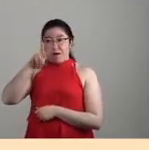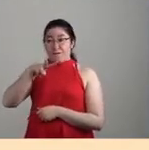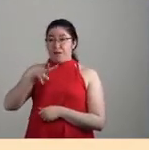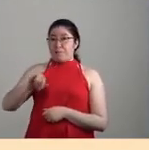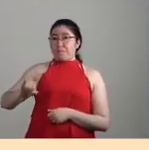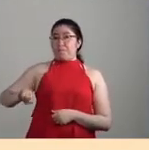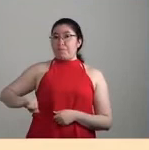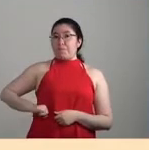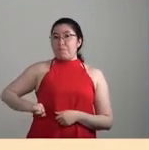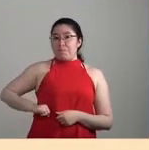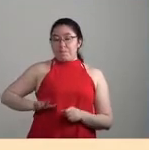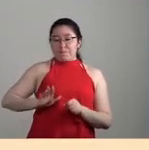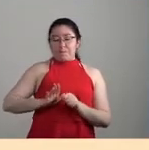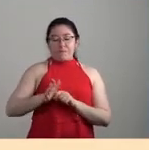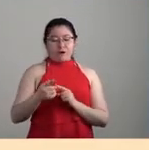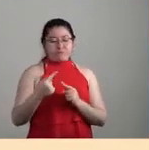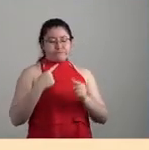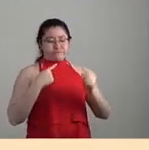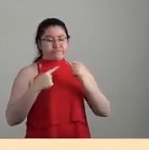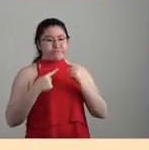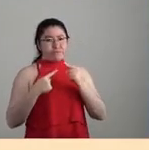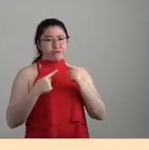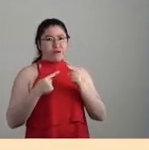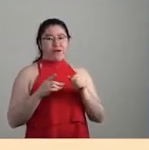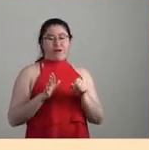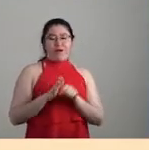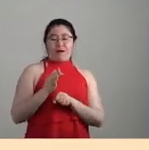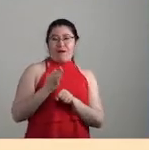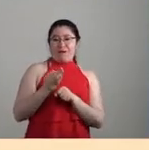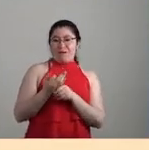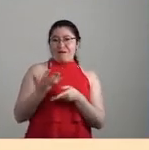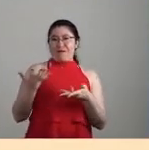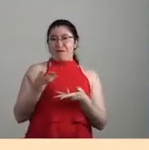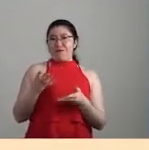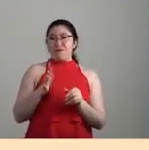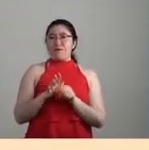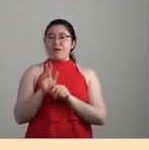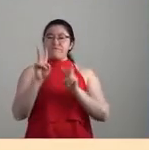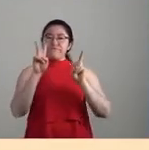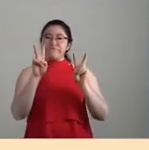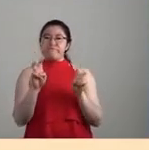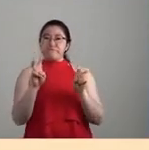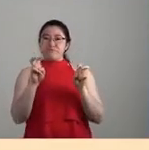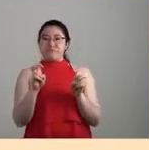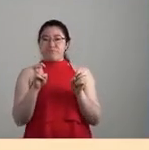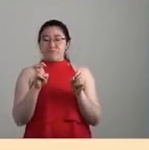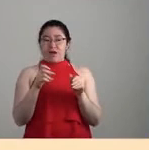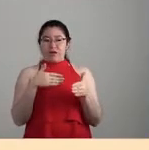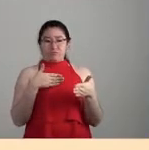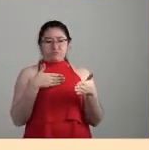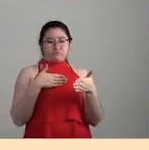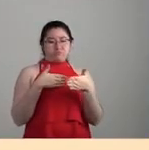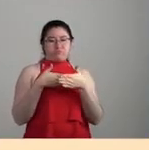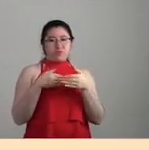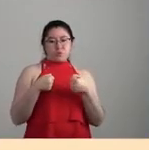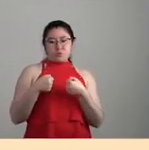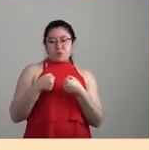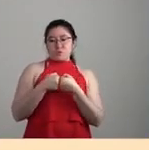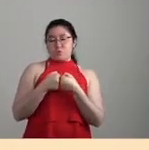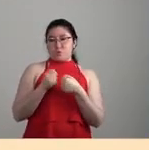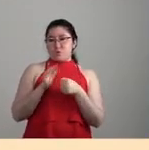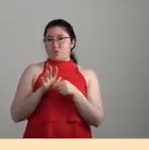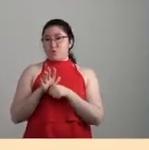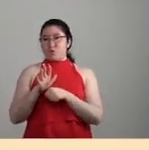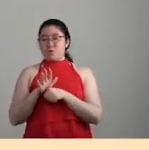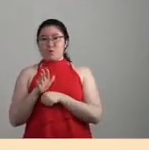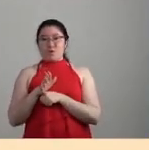los debates, a las discusiones que hoy se están dando en términos de los límites de este modelo, de este